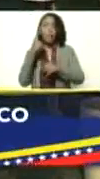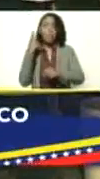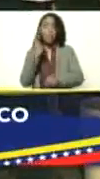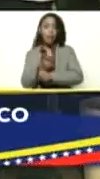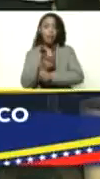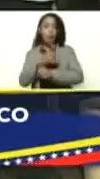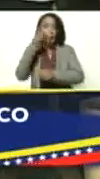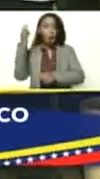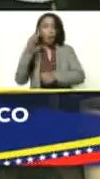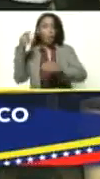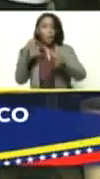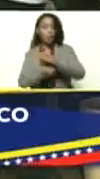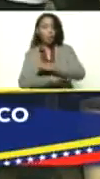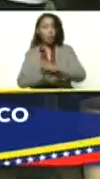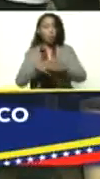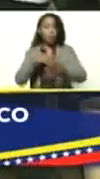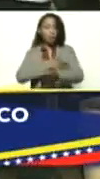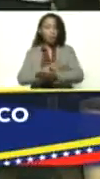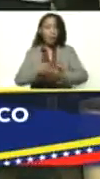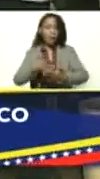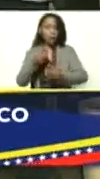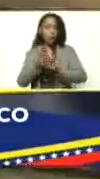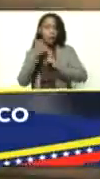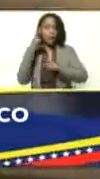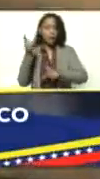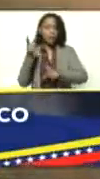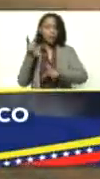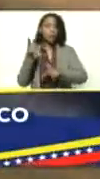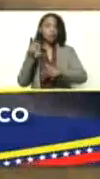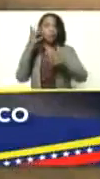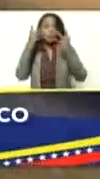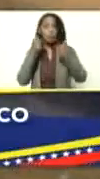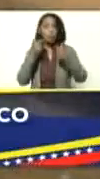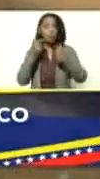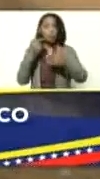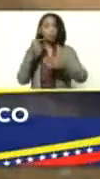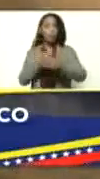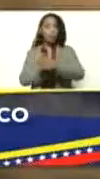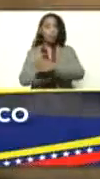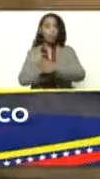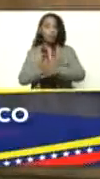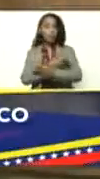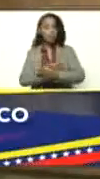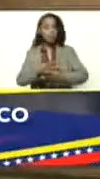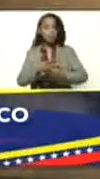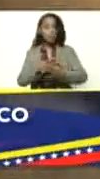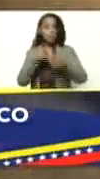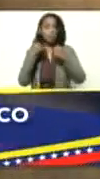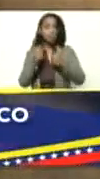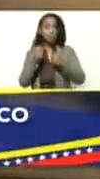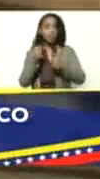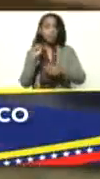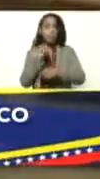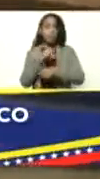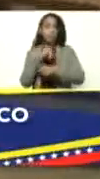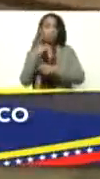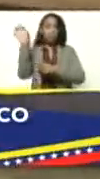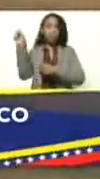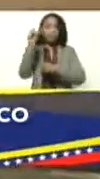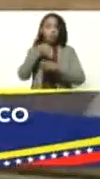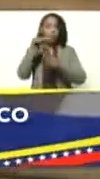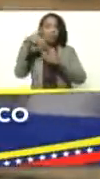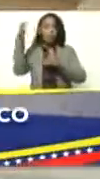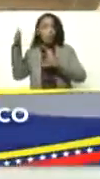Entonces, tenemos aquí, estamos produciendo animales puros, Sanen, con embriones importados. también